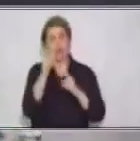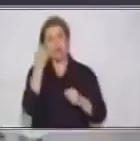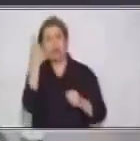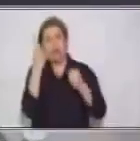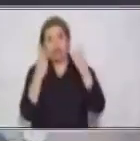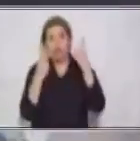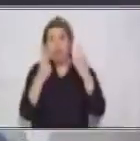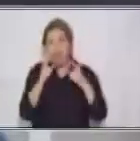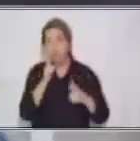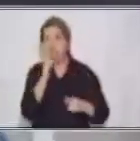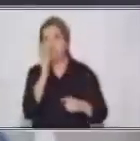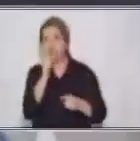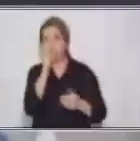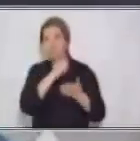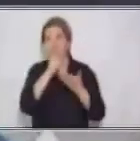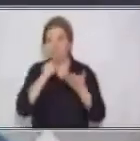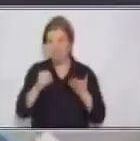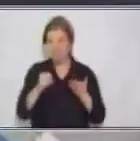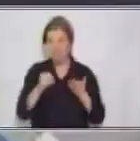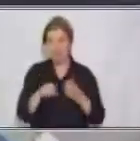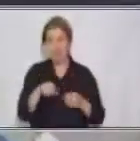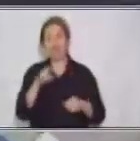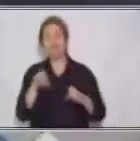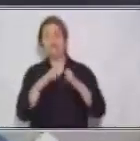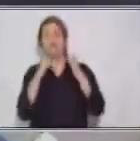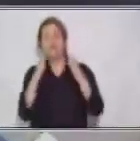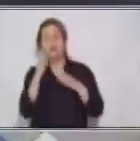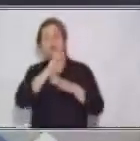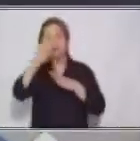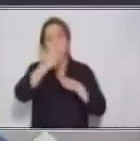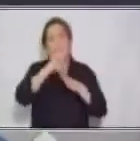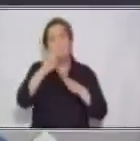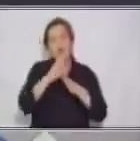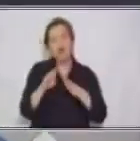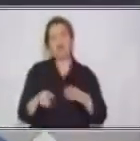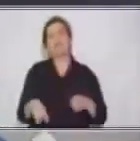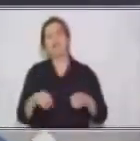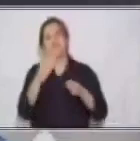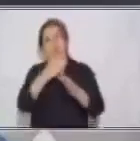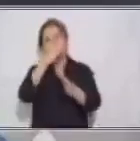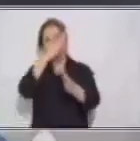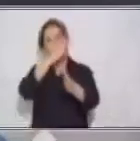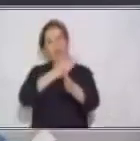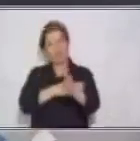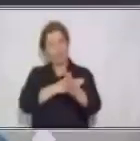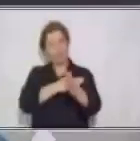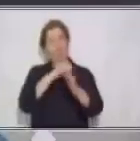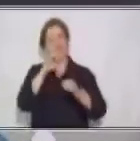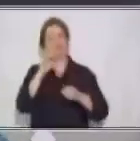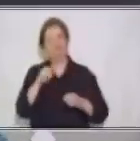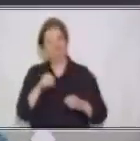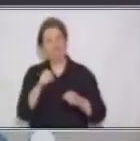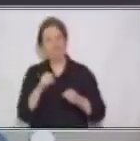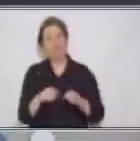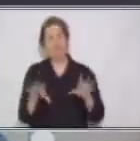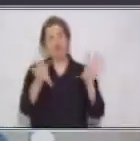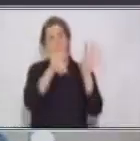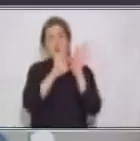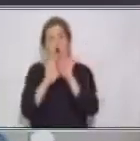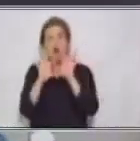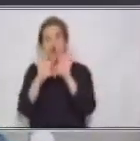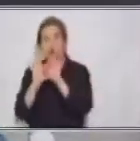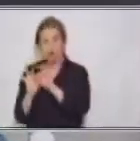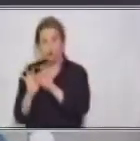estas son las preposiciones y las conjunciones. ¿Qué son preposiciones y conjunciones? Bueno, ambas